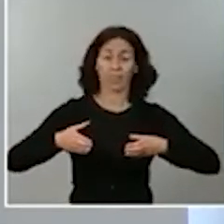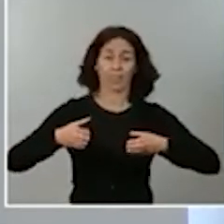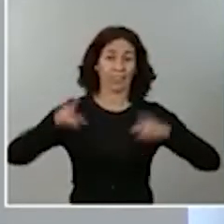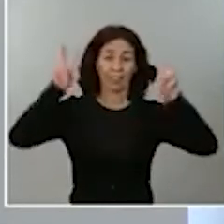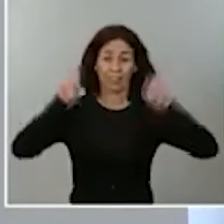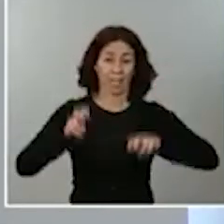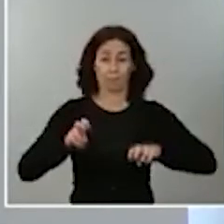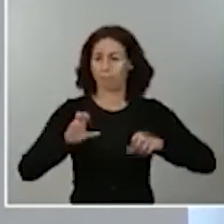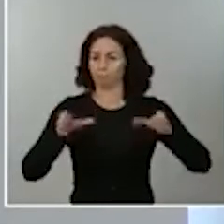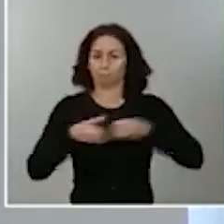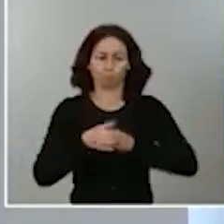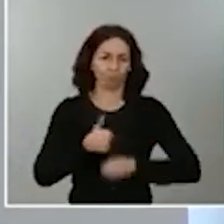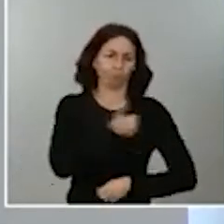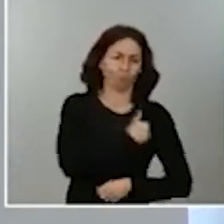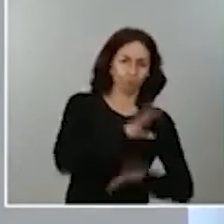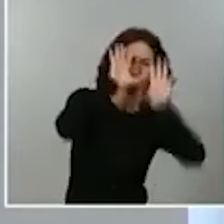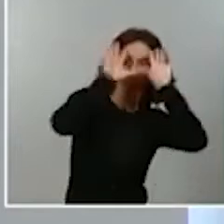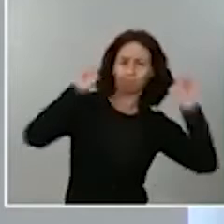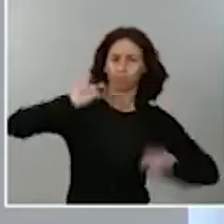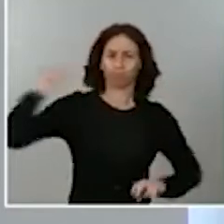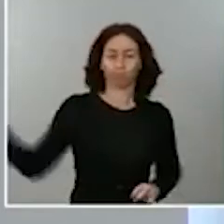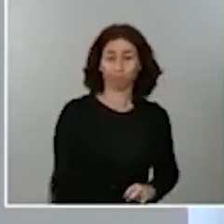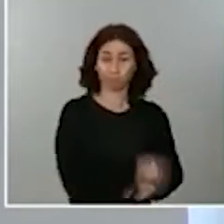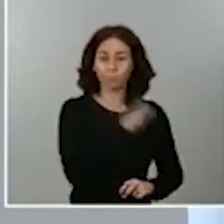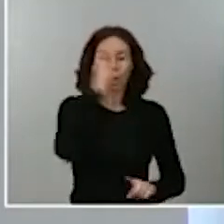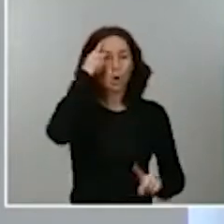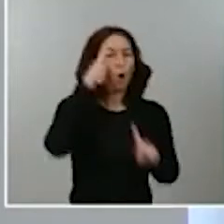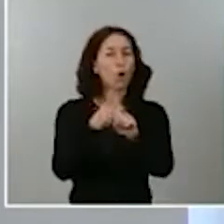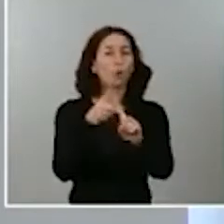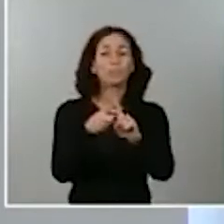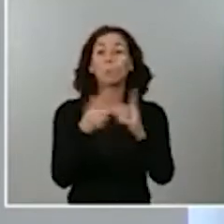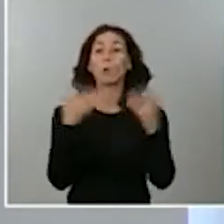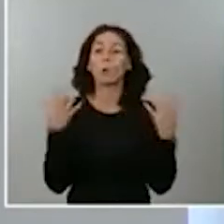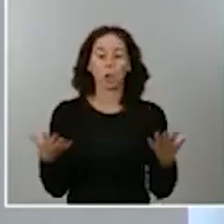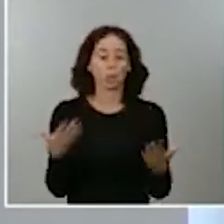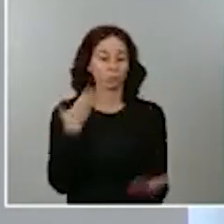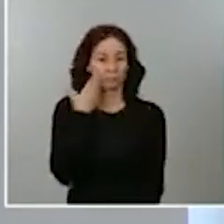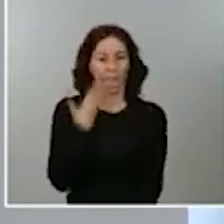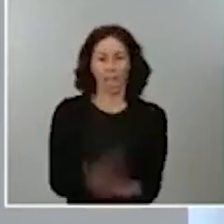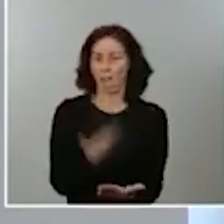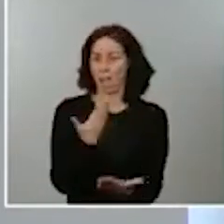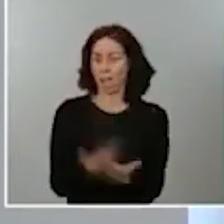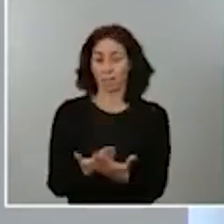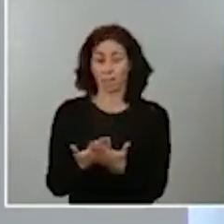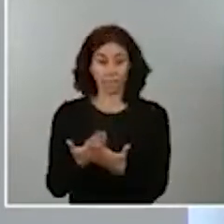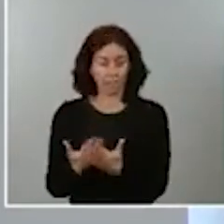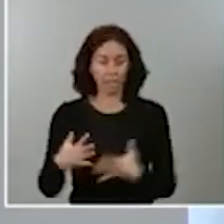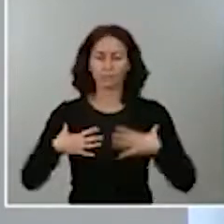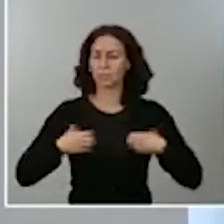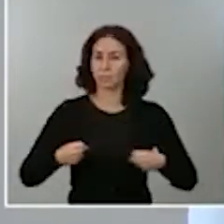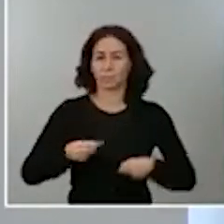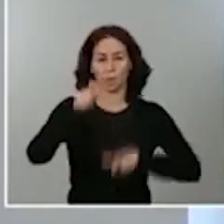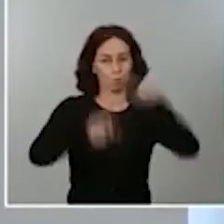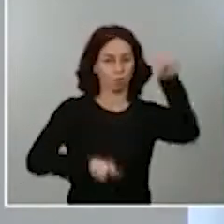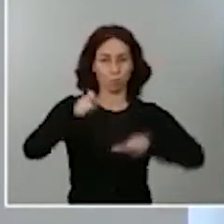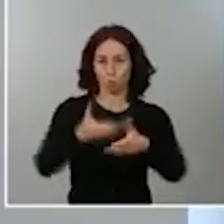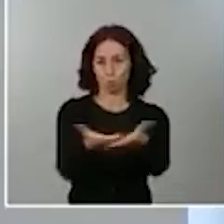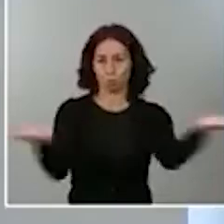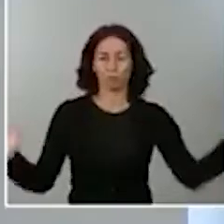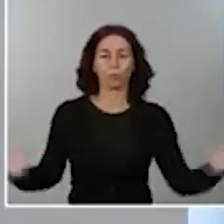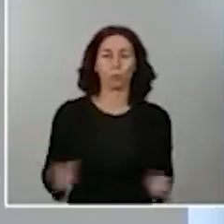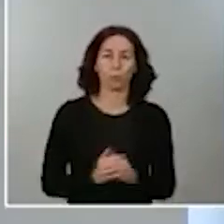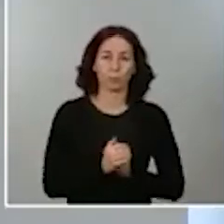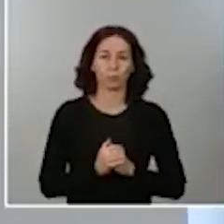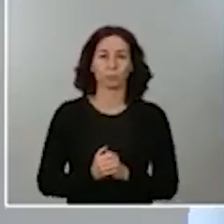y cuerpos de seguridad del Estado y con el fin primero y último de garantizar la salud del conjunto de los ciudadanos. Volvemos a la sala.